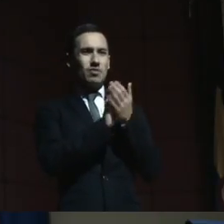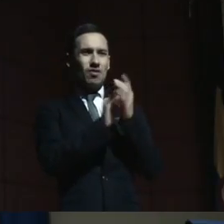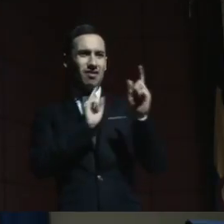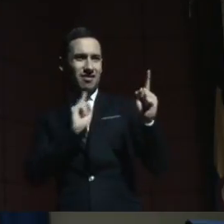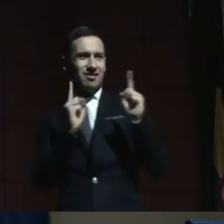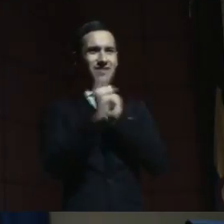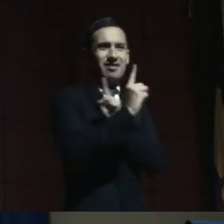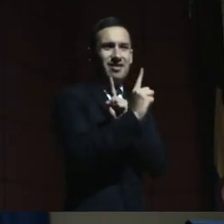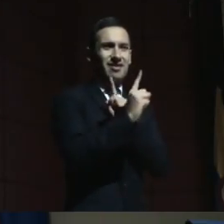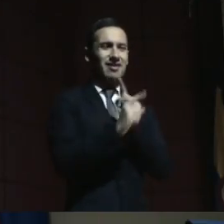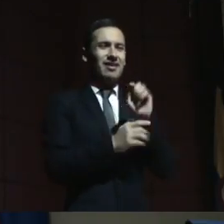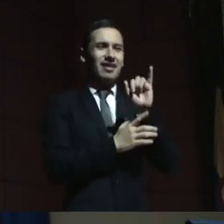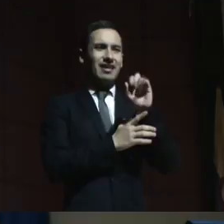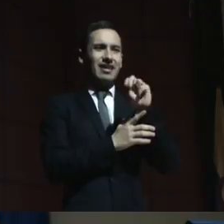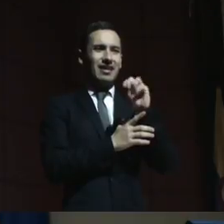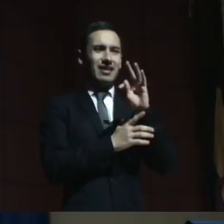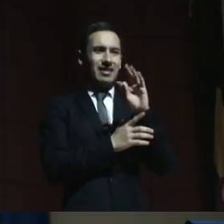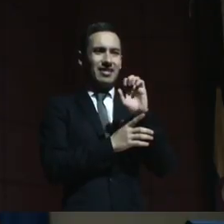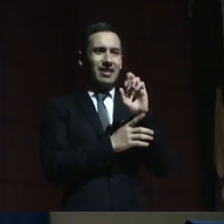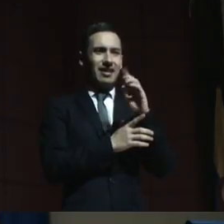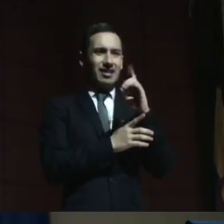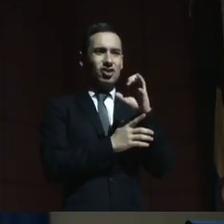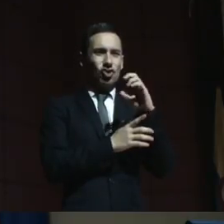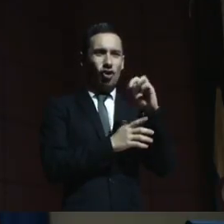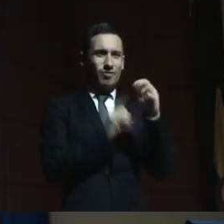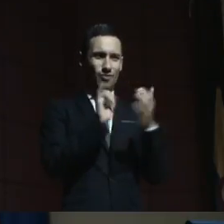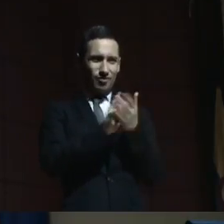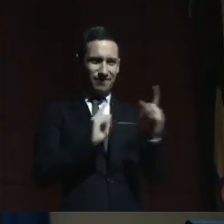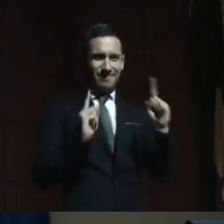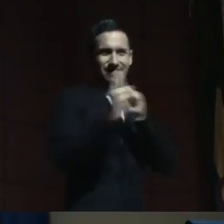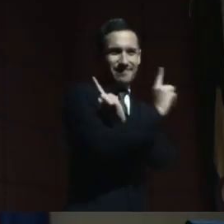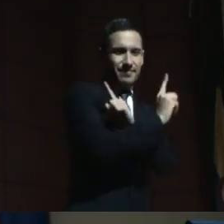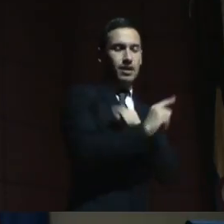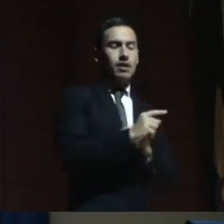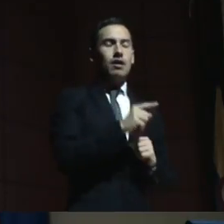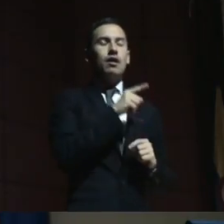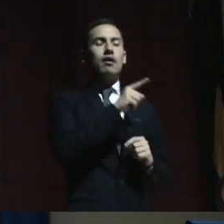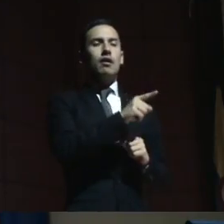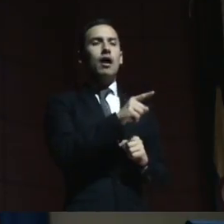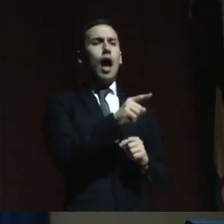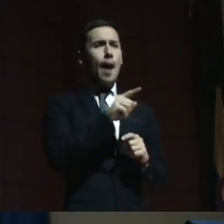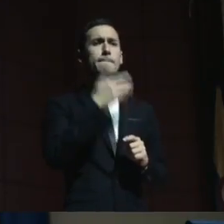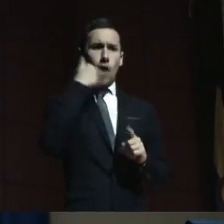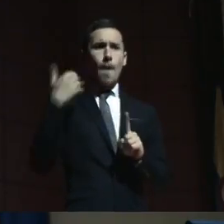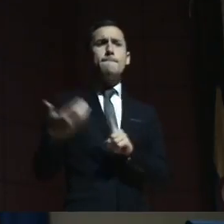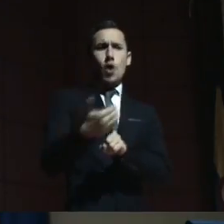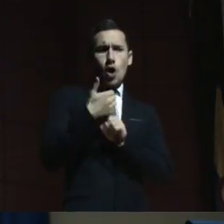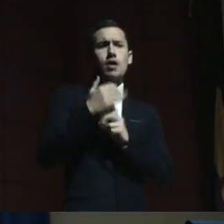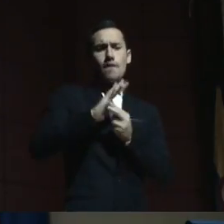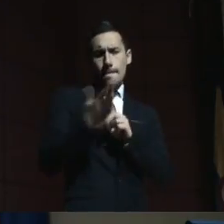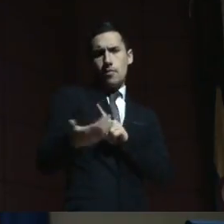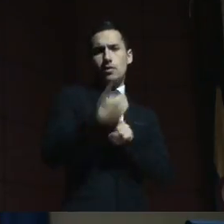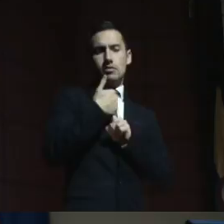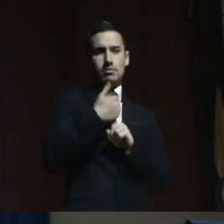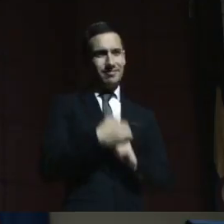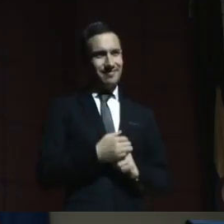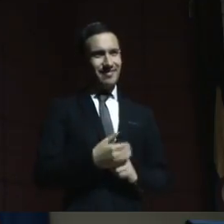protección. Sí, por eso les digo que de ese primer proyecto en el 2009, las familias